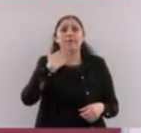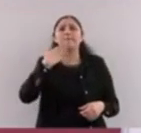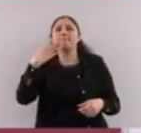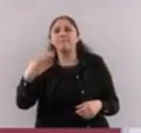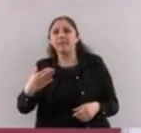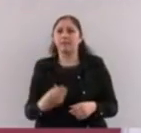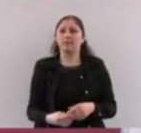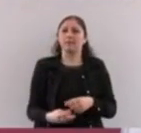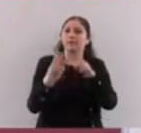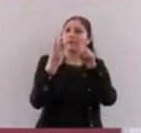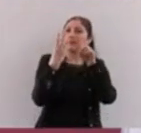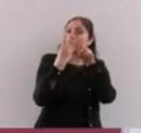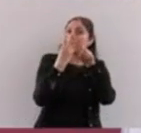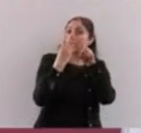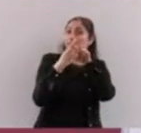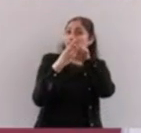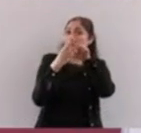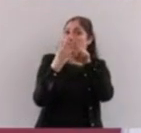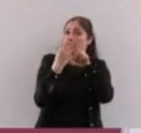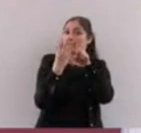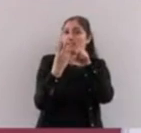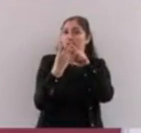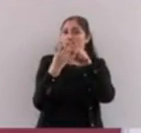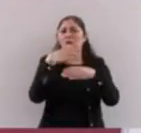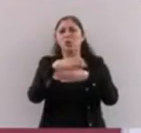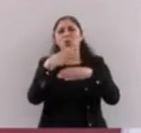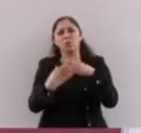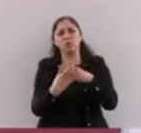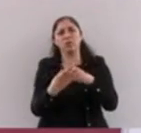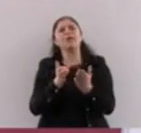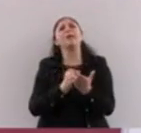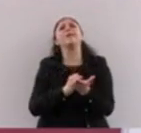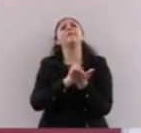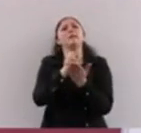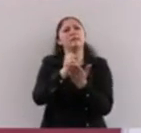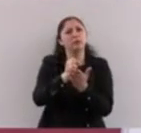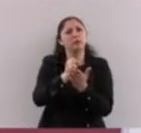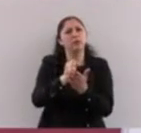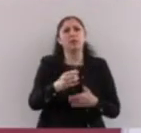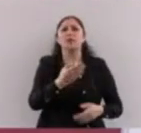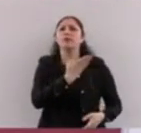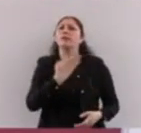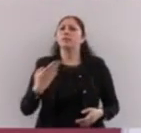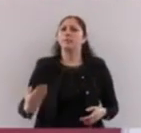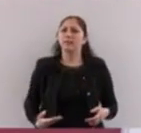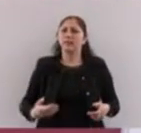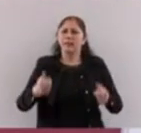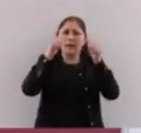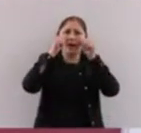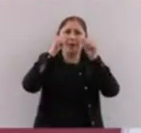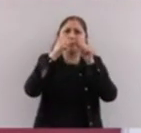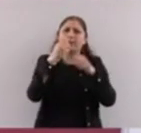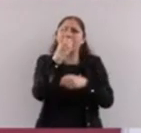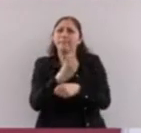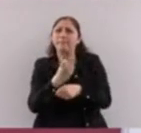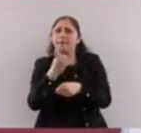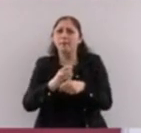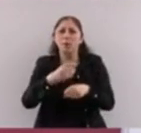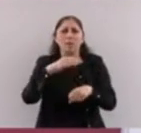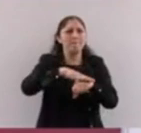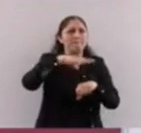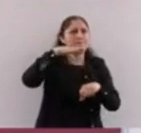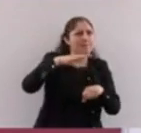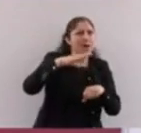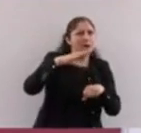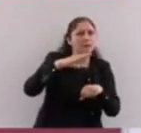pueda ser la más importante es que hay una decisión del presidente de atender primero a los más